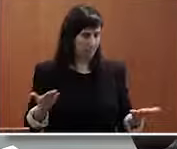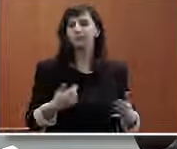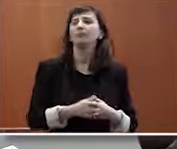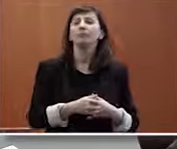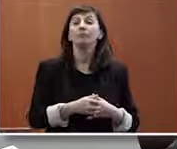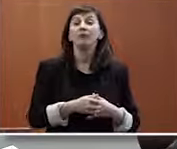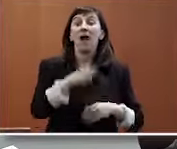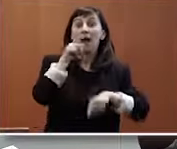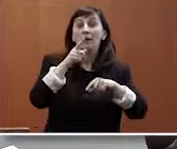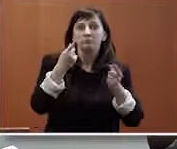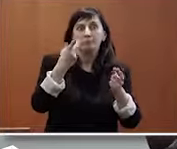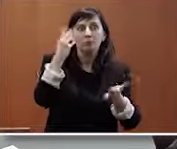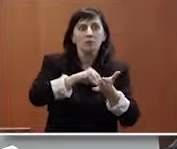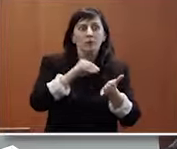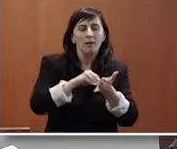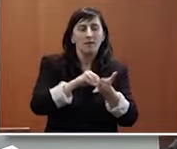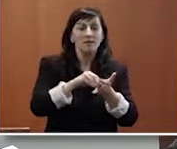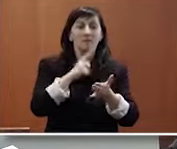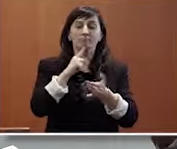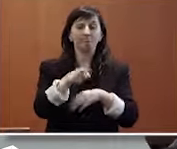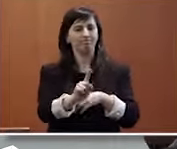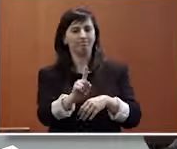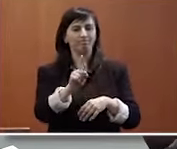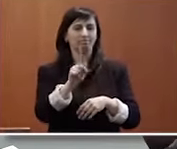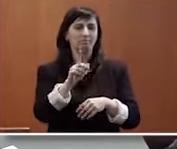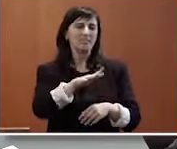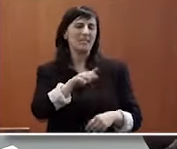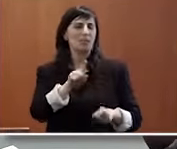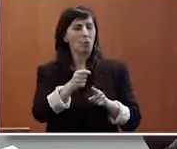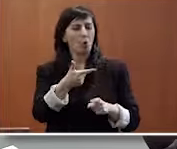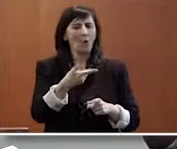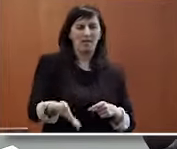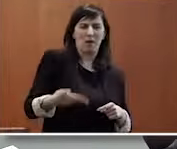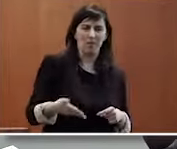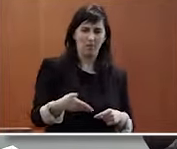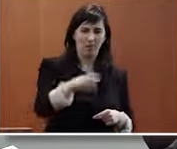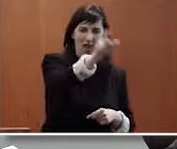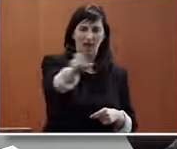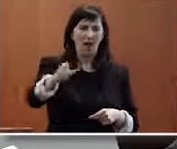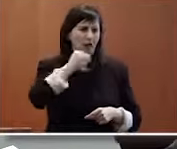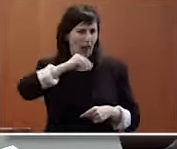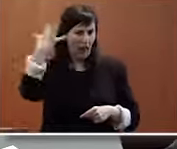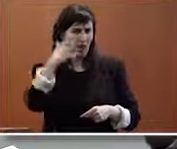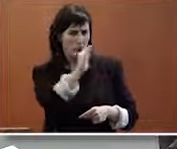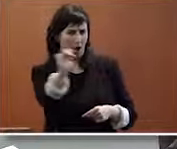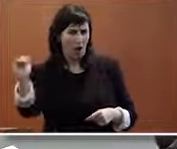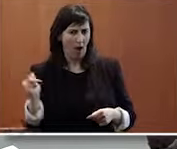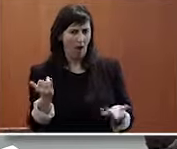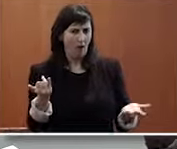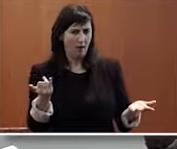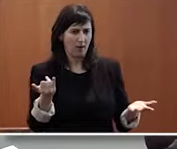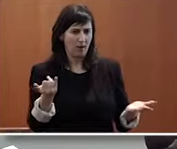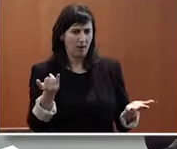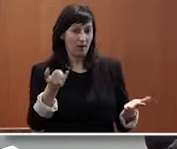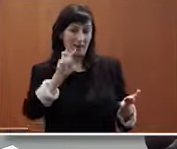se corre el riesgo aparte de cometer una injusticia se corre el riesgo de despreciar el talento el talento que está enmarcado que está enmarcado